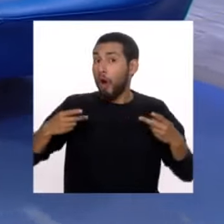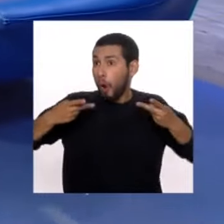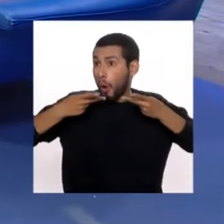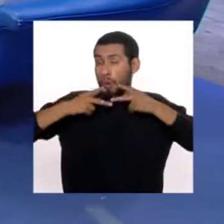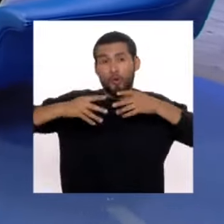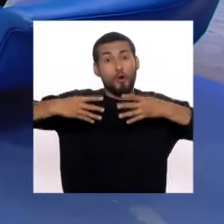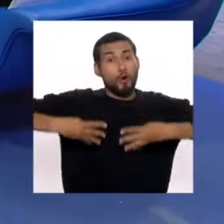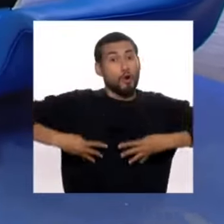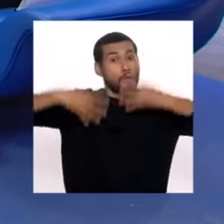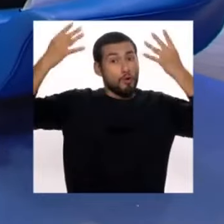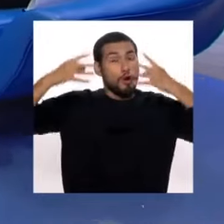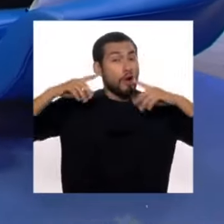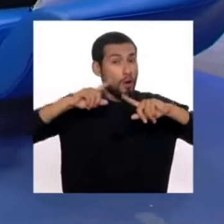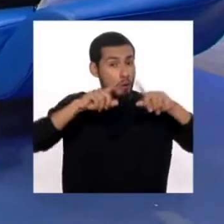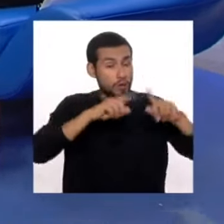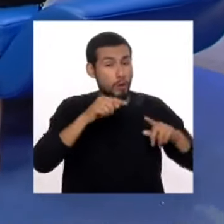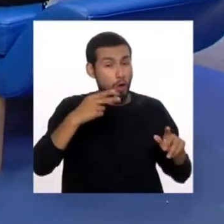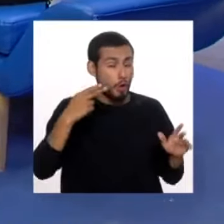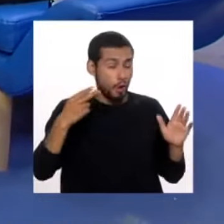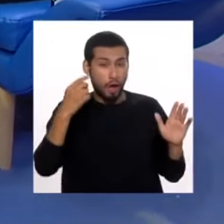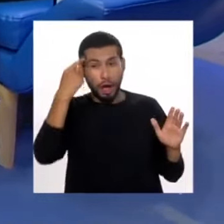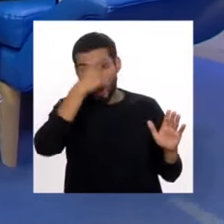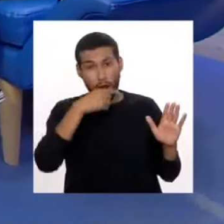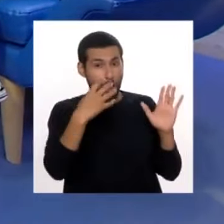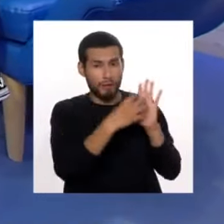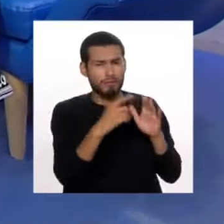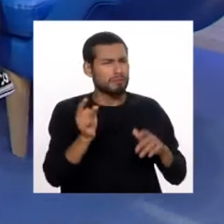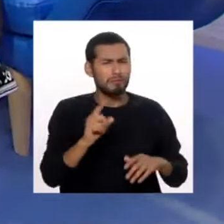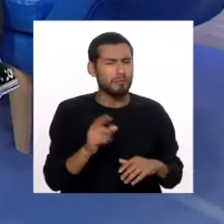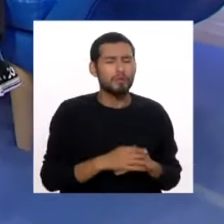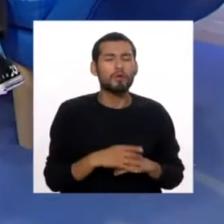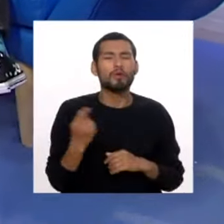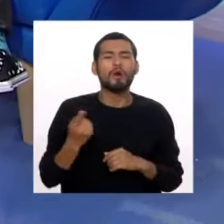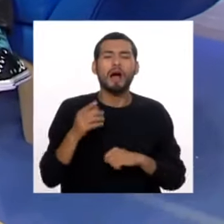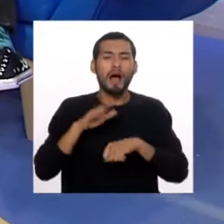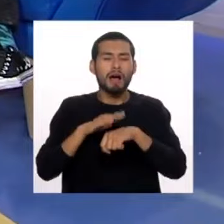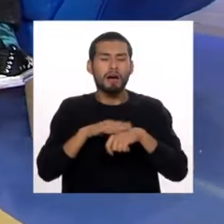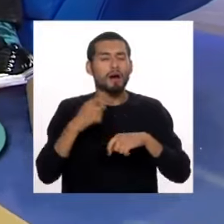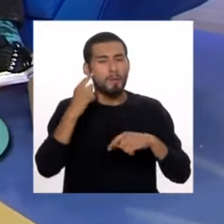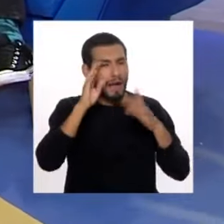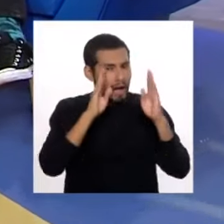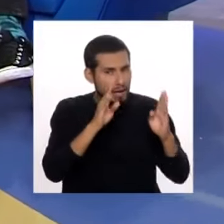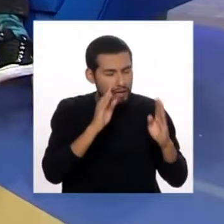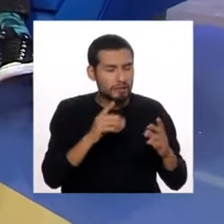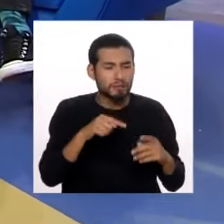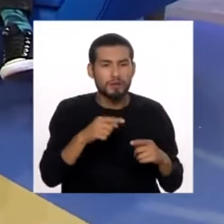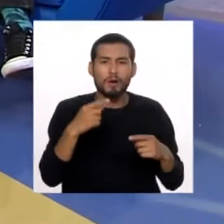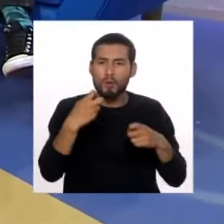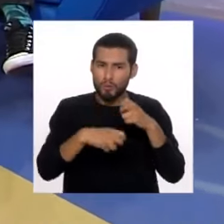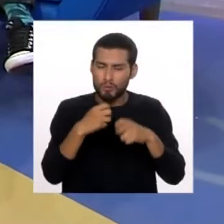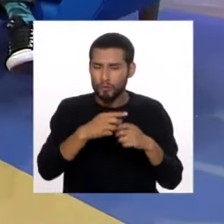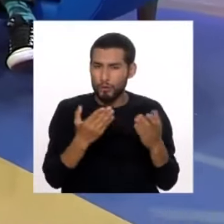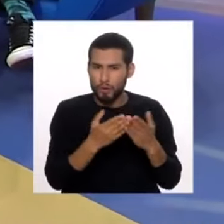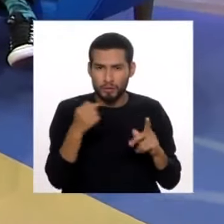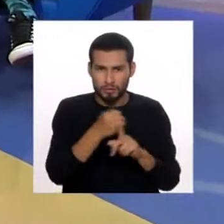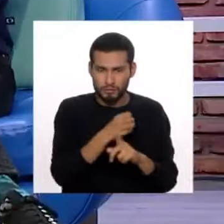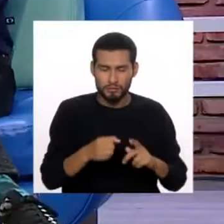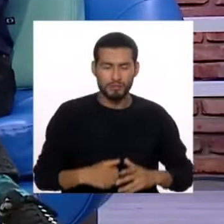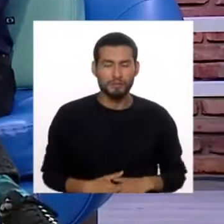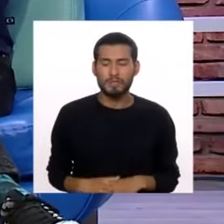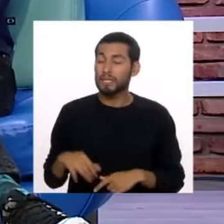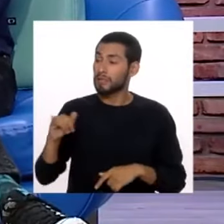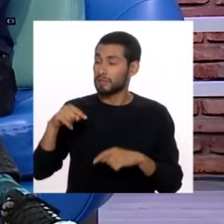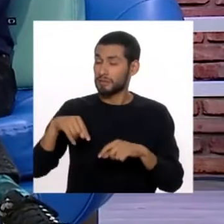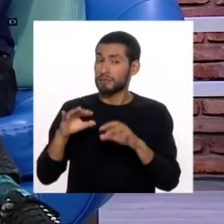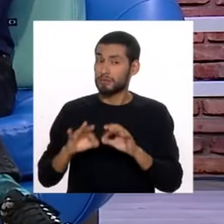ni que va a quedar una mácula en tu nombre para siempre. No, se trata de justamente qué hacemos para atender el caso de violencia escolar. Y ahora también es muy